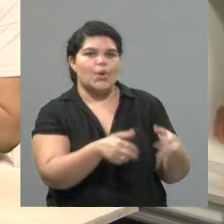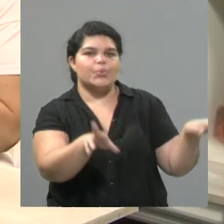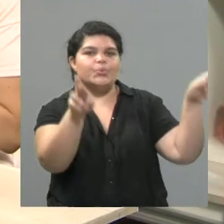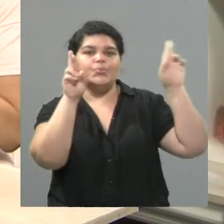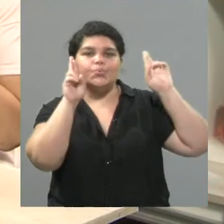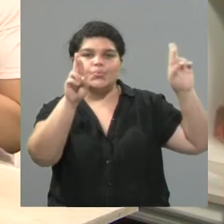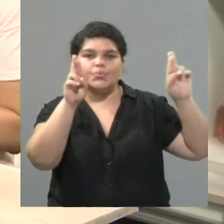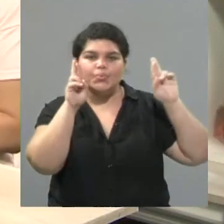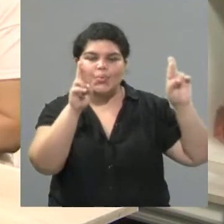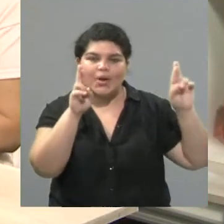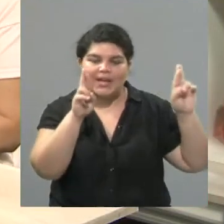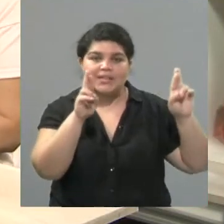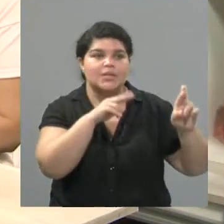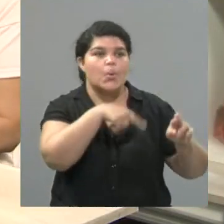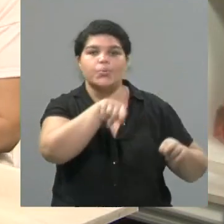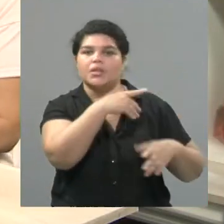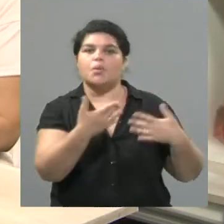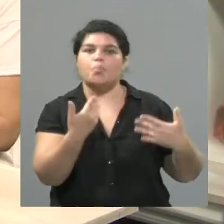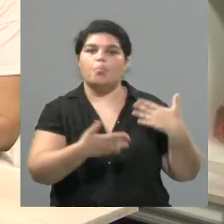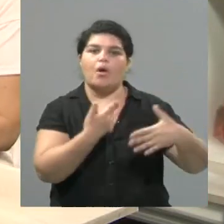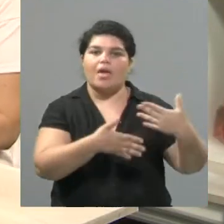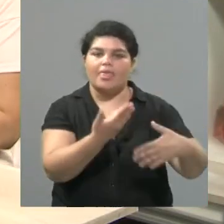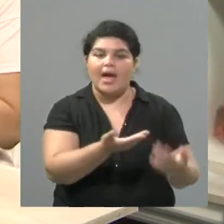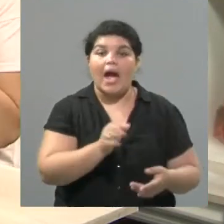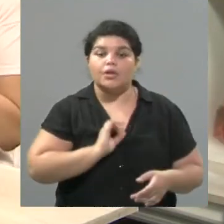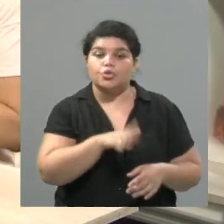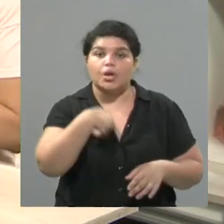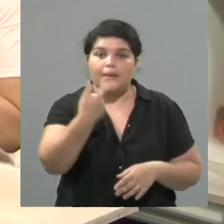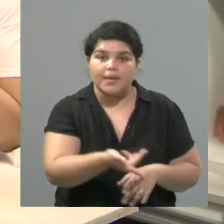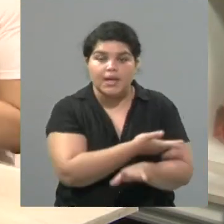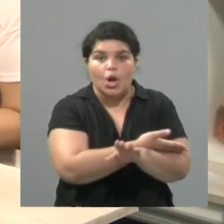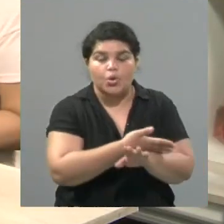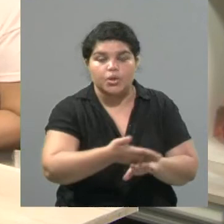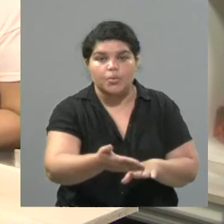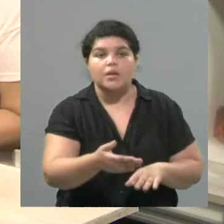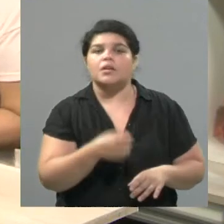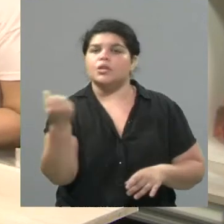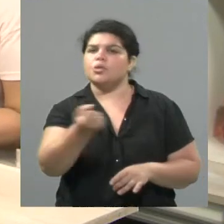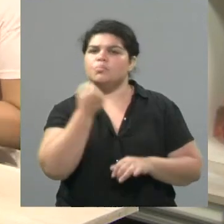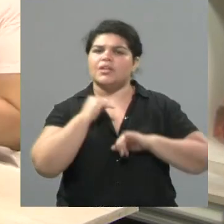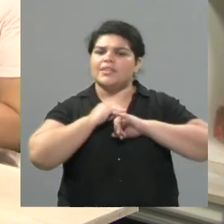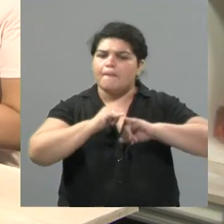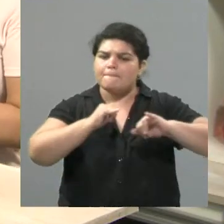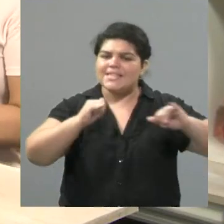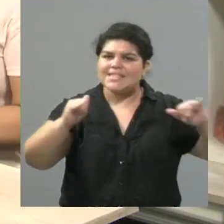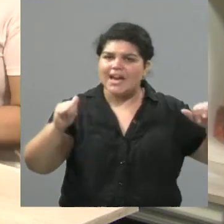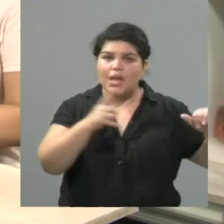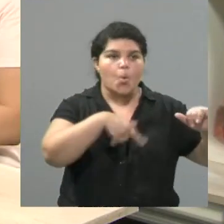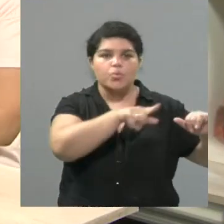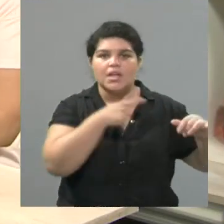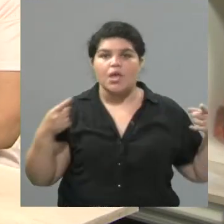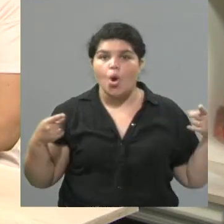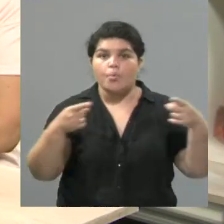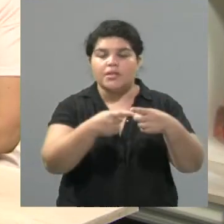bárbaro con esto, con que puedan seguir con esta propuesta el año que viene. Y, bueno, que el mensaje llegue, que también, sin duda, es el objetivo que ustedes han